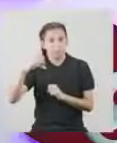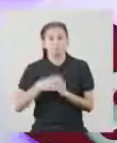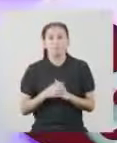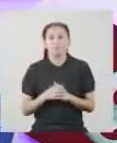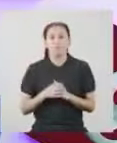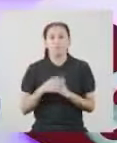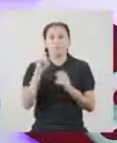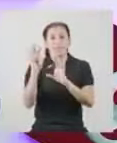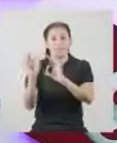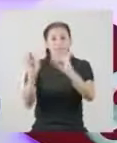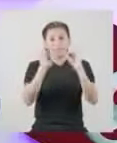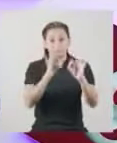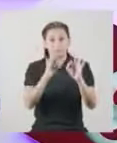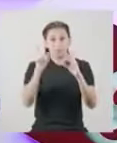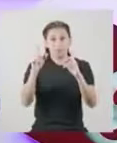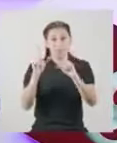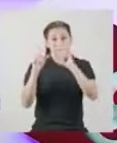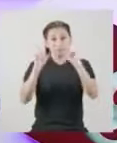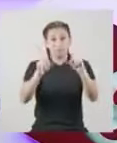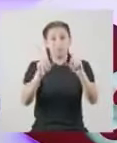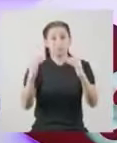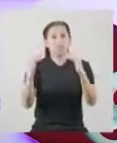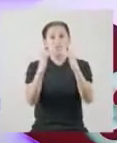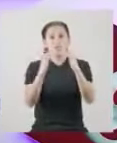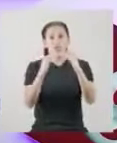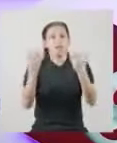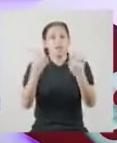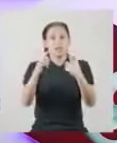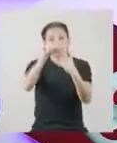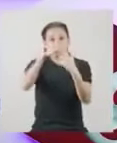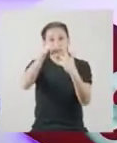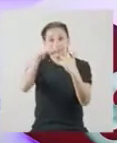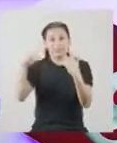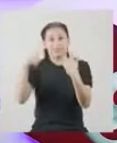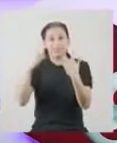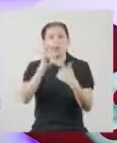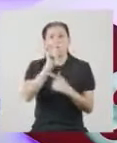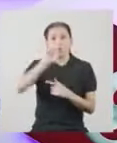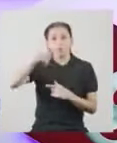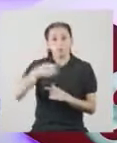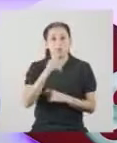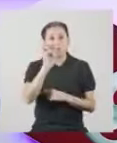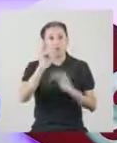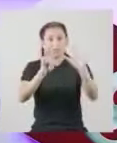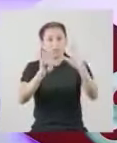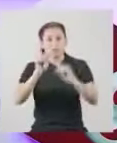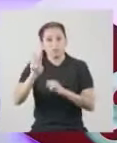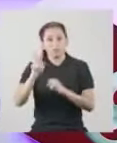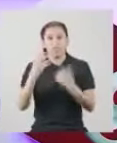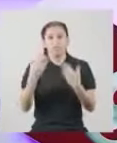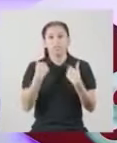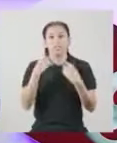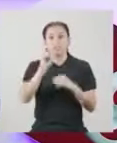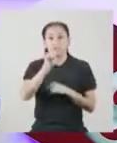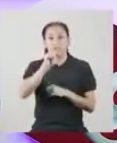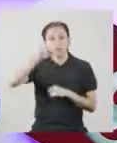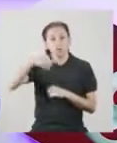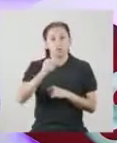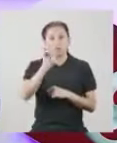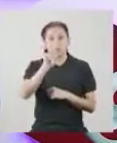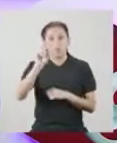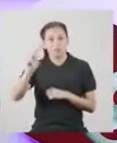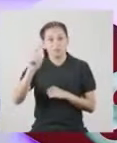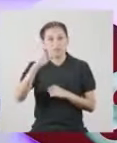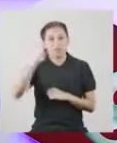medida. En nuestro caso, la desviación estándar es igual a la raíz cuadrada de 4,92, que resulta 2